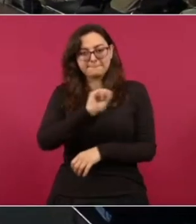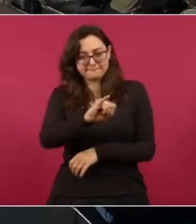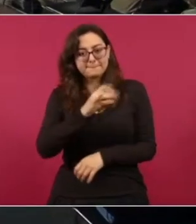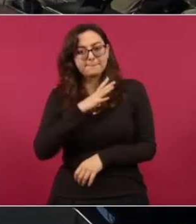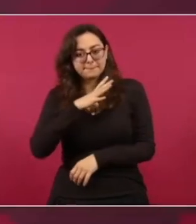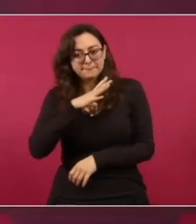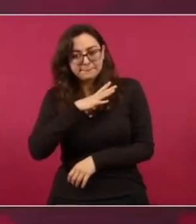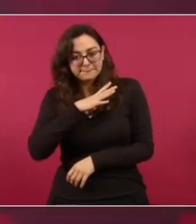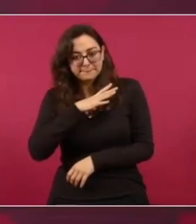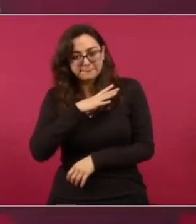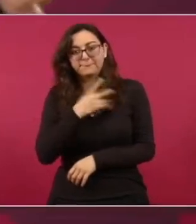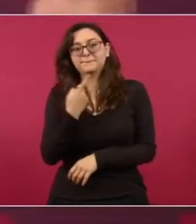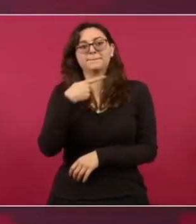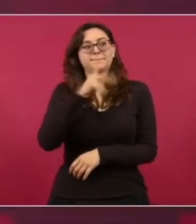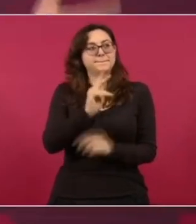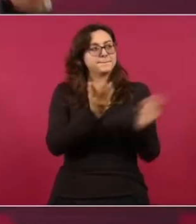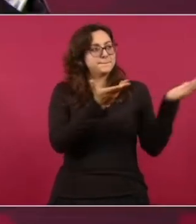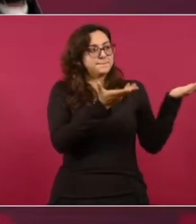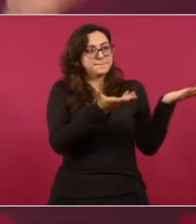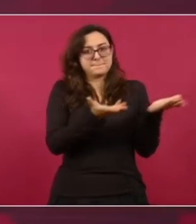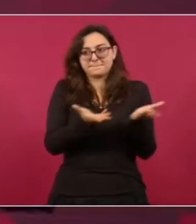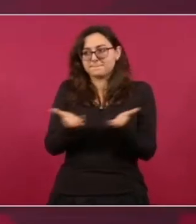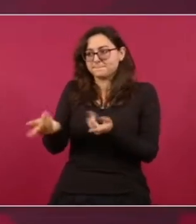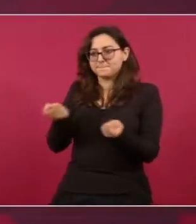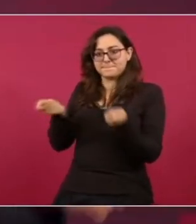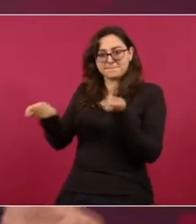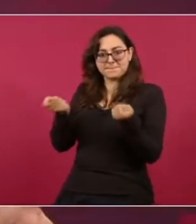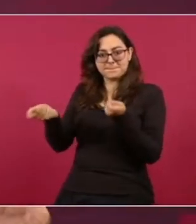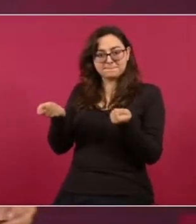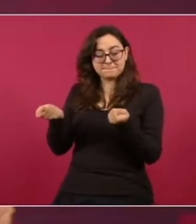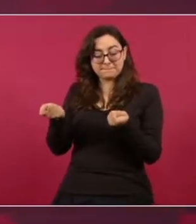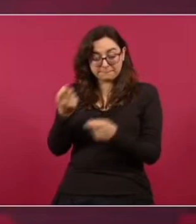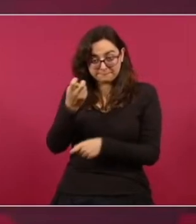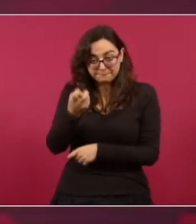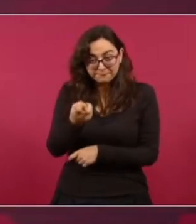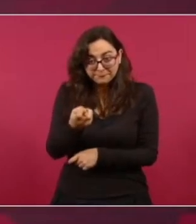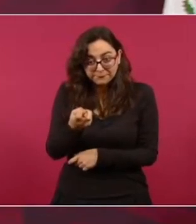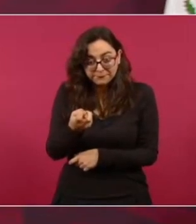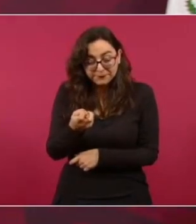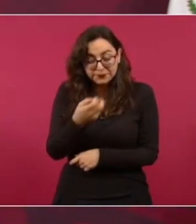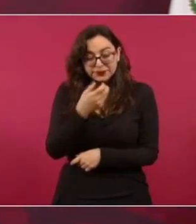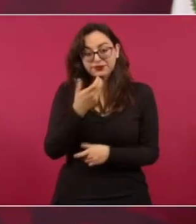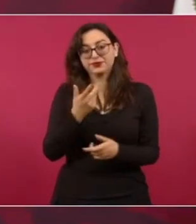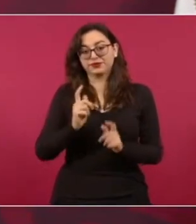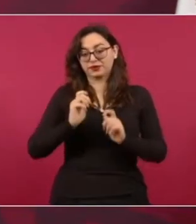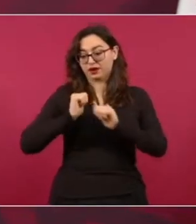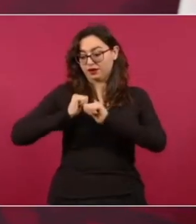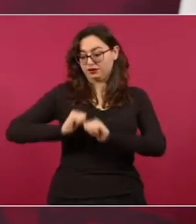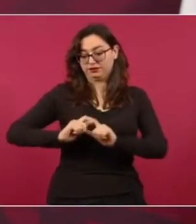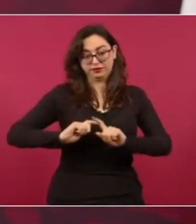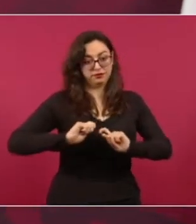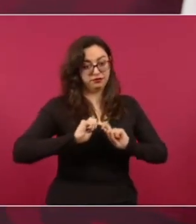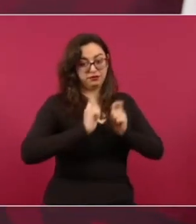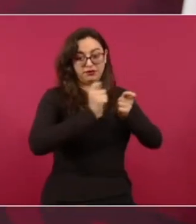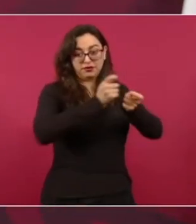Pero no les vamos a dejar el mando del país,